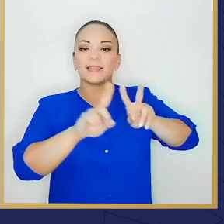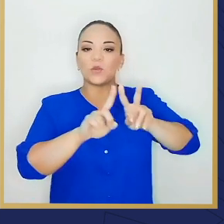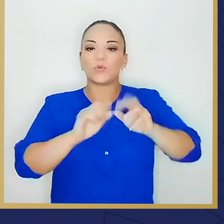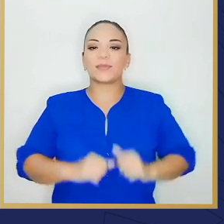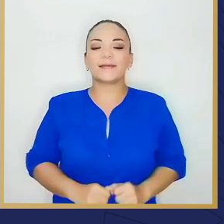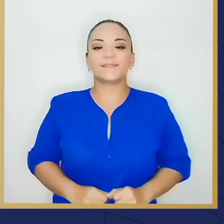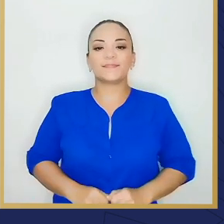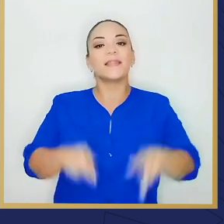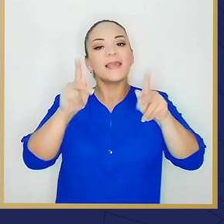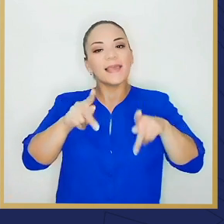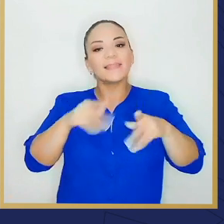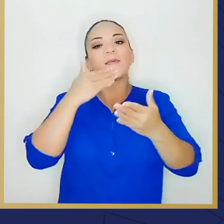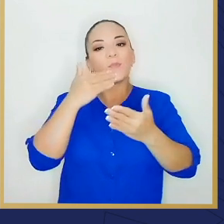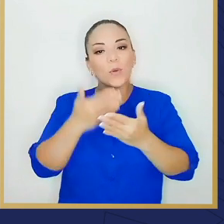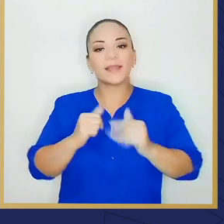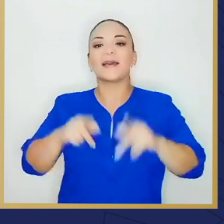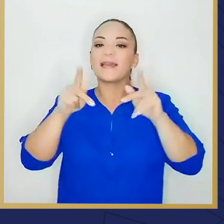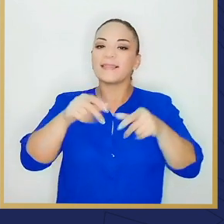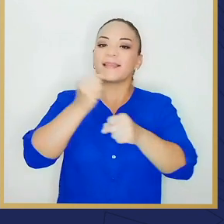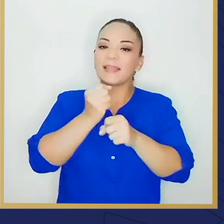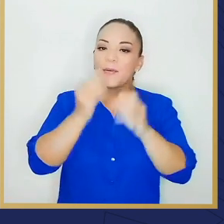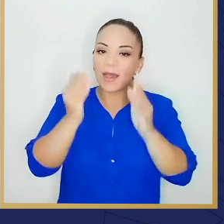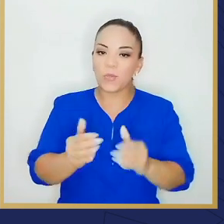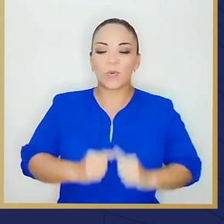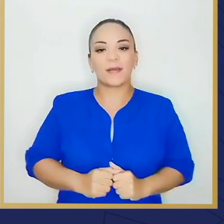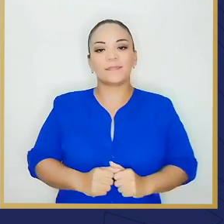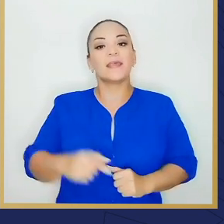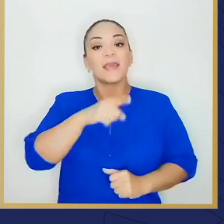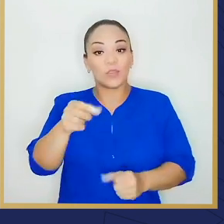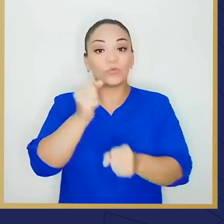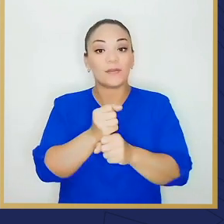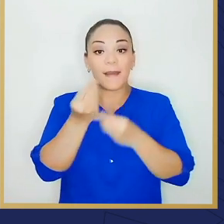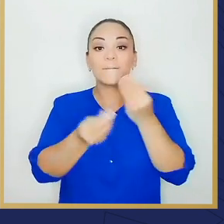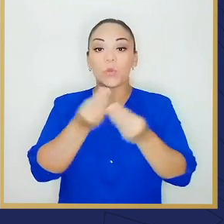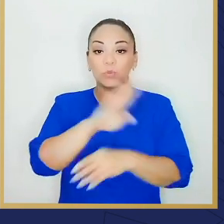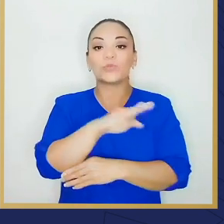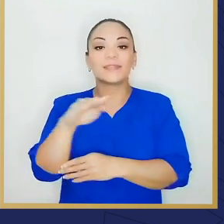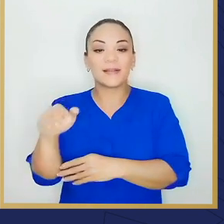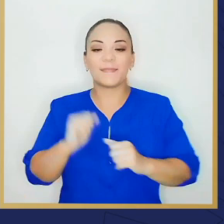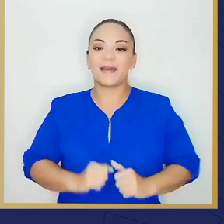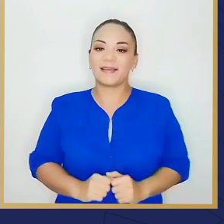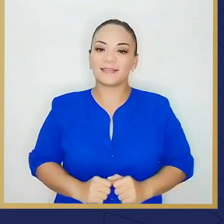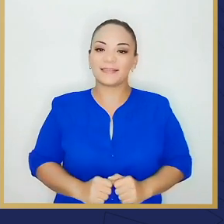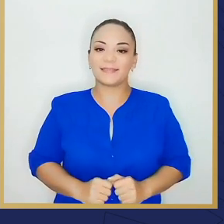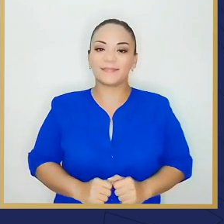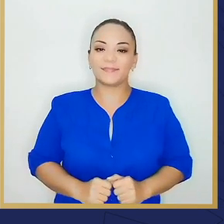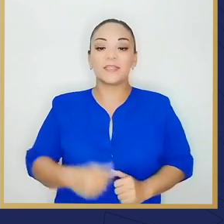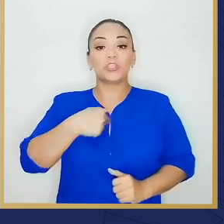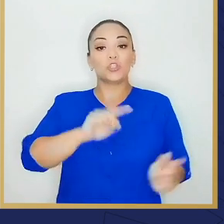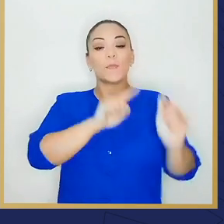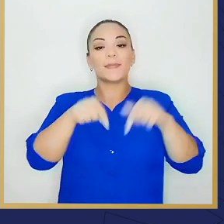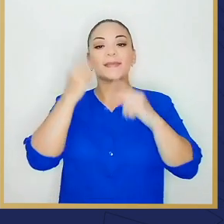Nicoya, gente buena trabajadora que cultiva los productos del mar que trabaja.